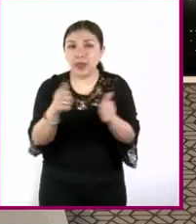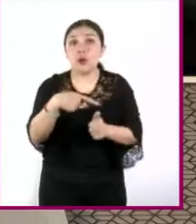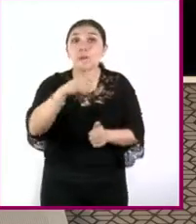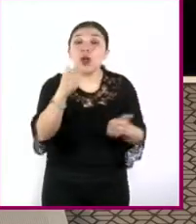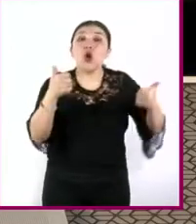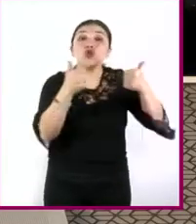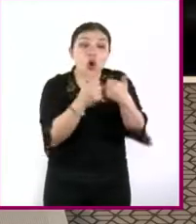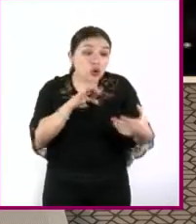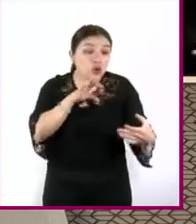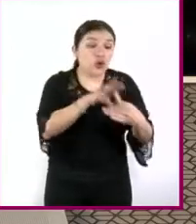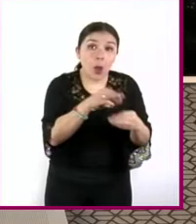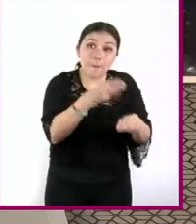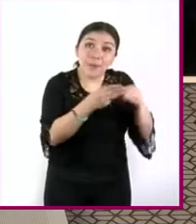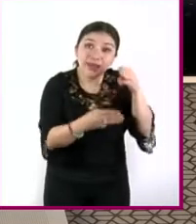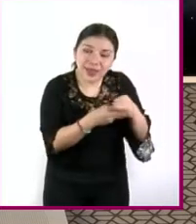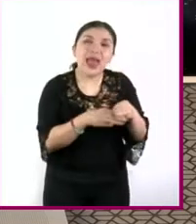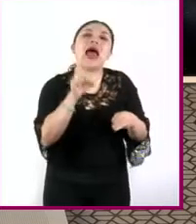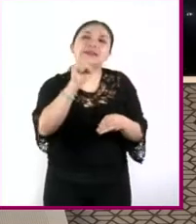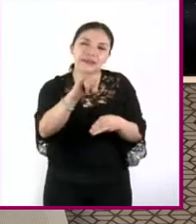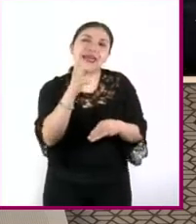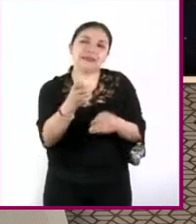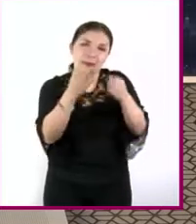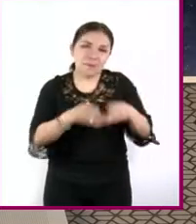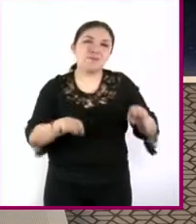lo que es relevante no para la física